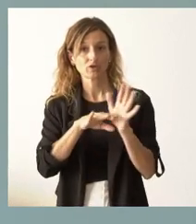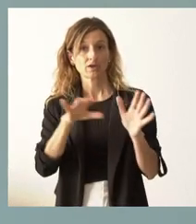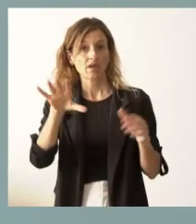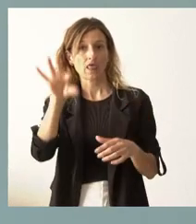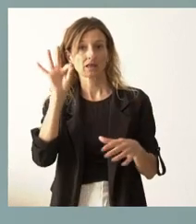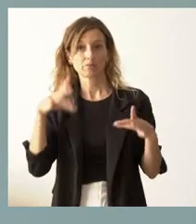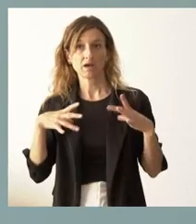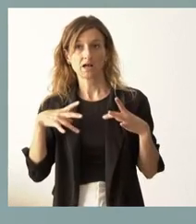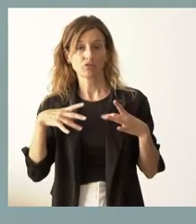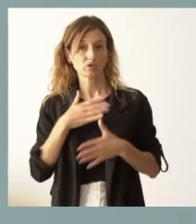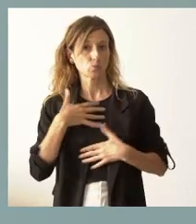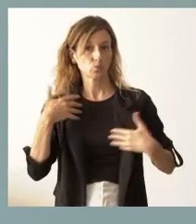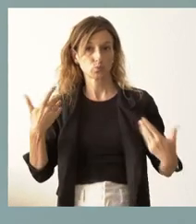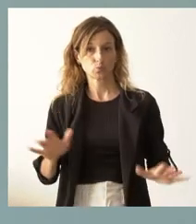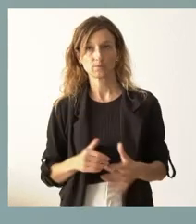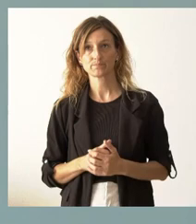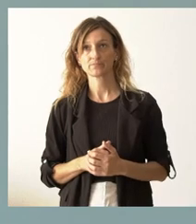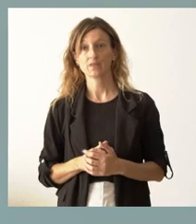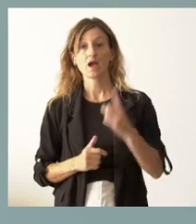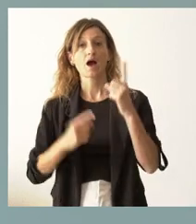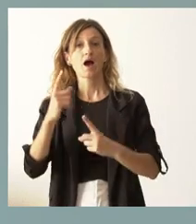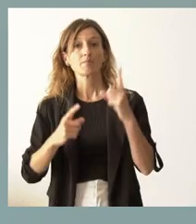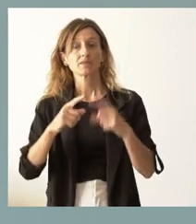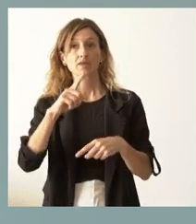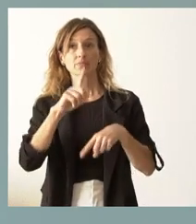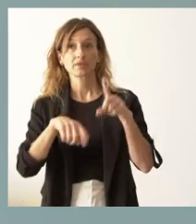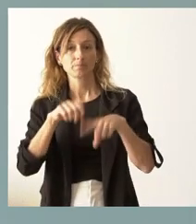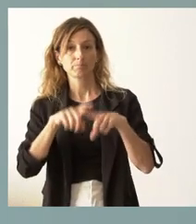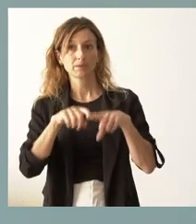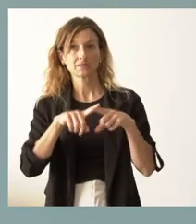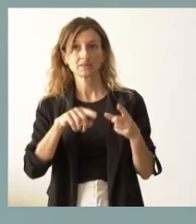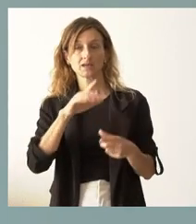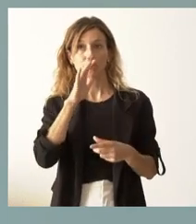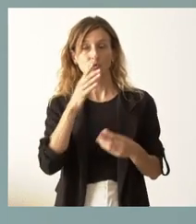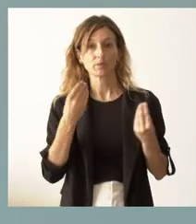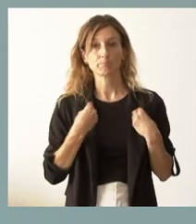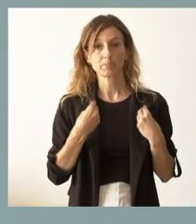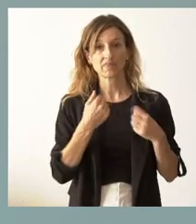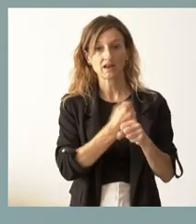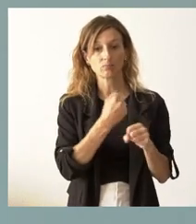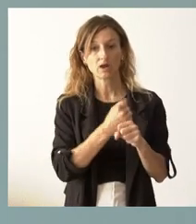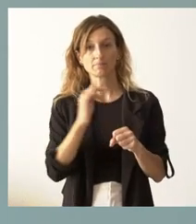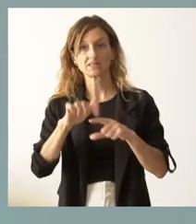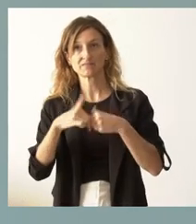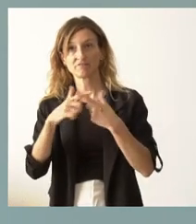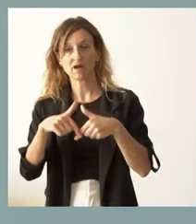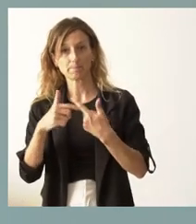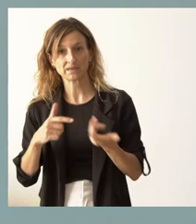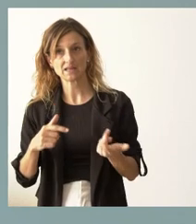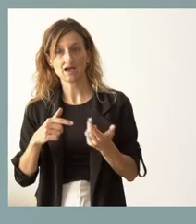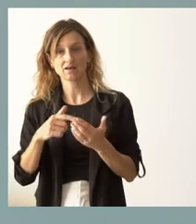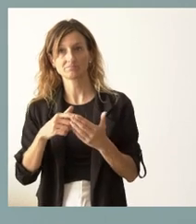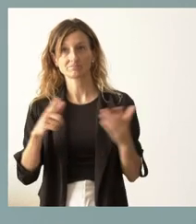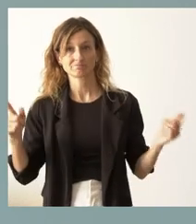cuando mejor les conviene, a veces en función también de esa compatibilidad entre la vida laboral y familiar que no han podido ejercer el resto del año.